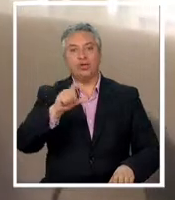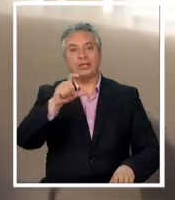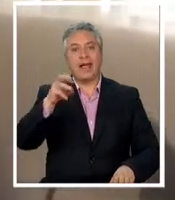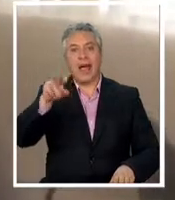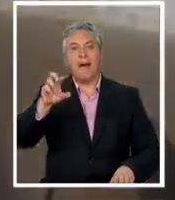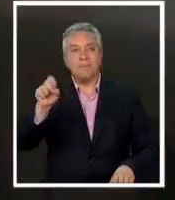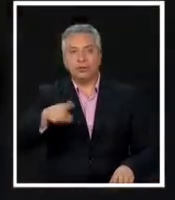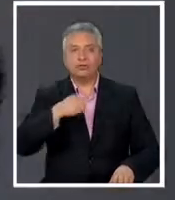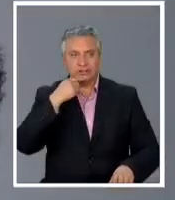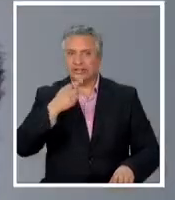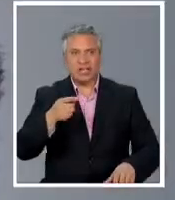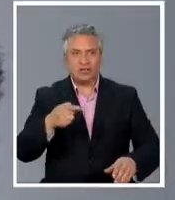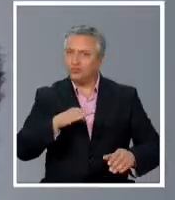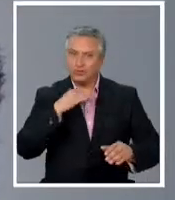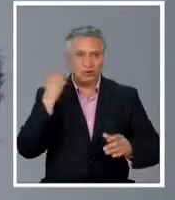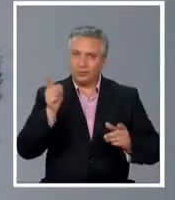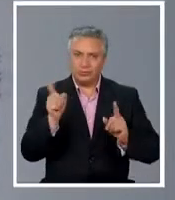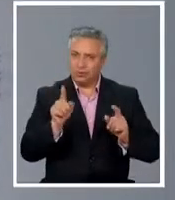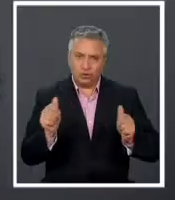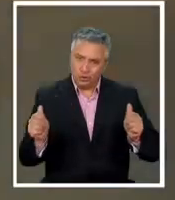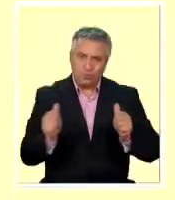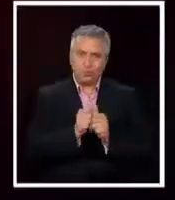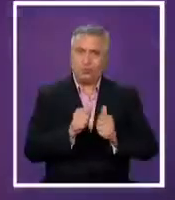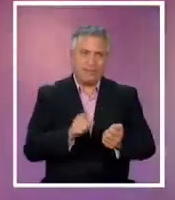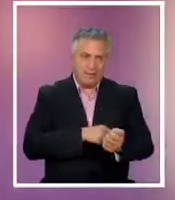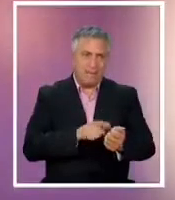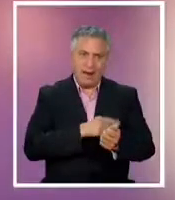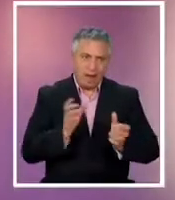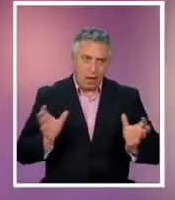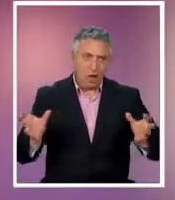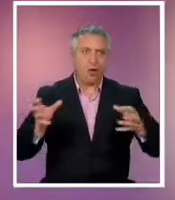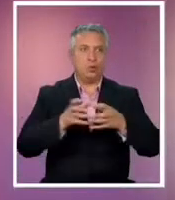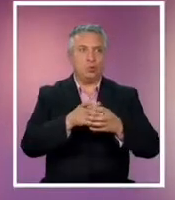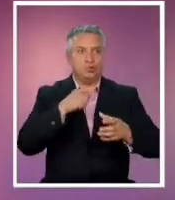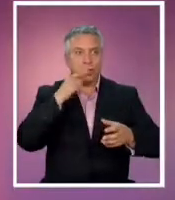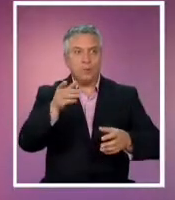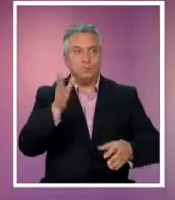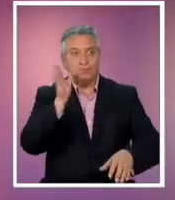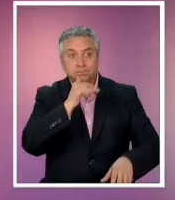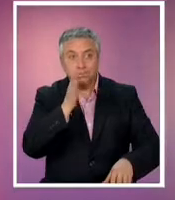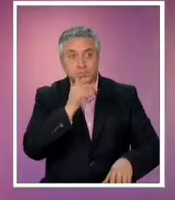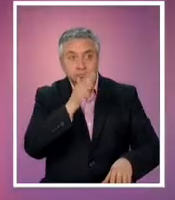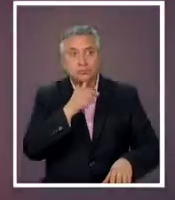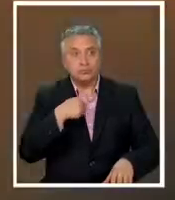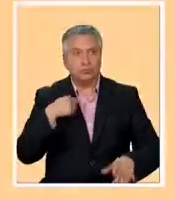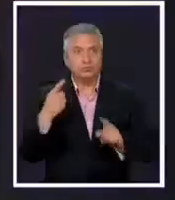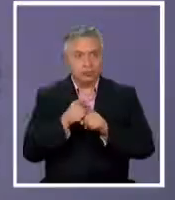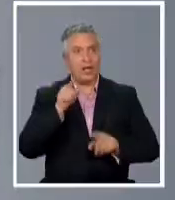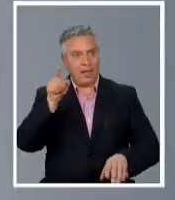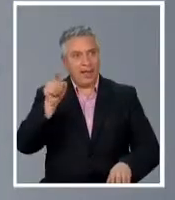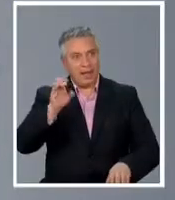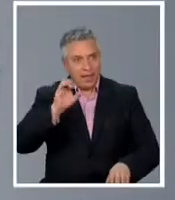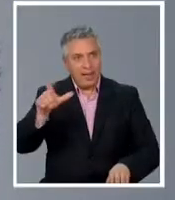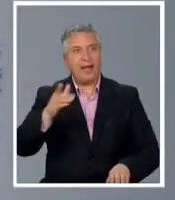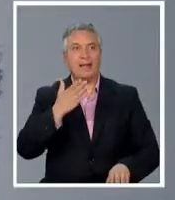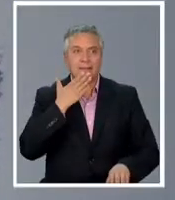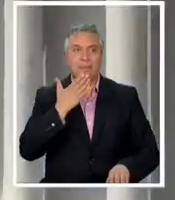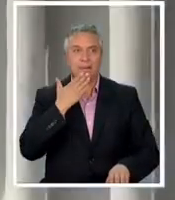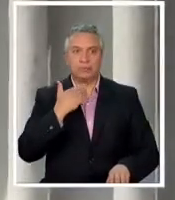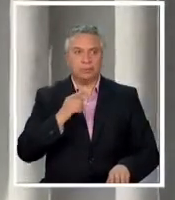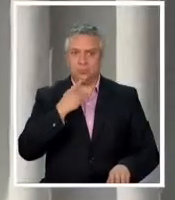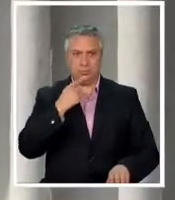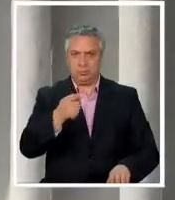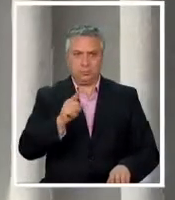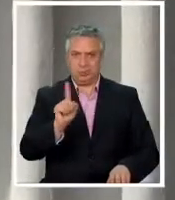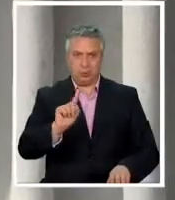los separara porque vamos a estar todas las familias juntos el día que ya no estemos y él resina y me dice no